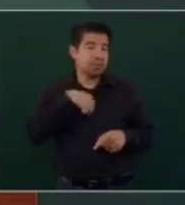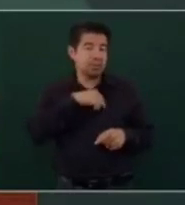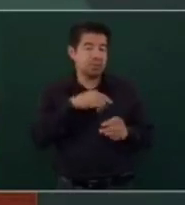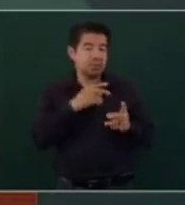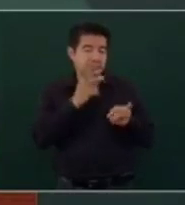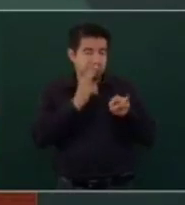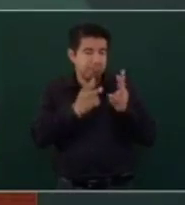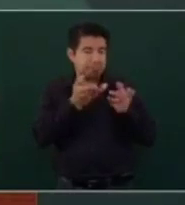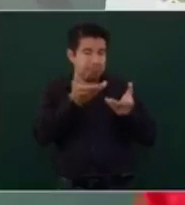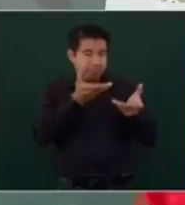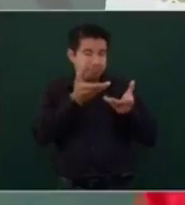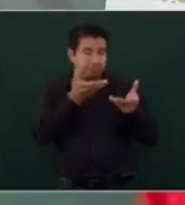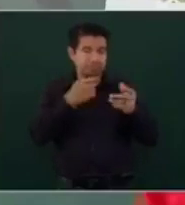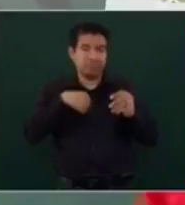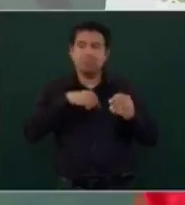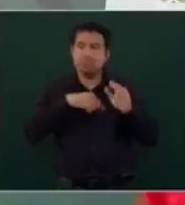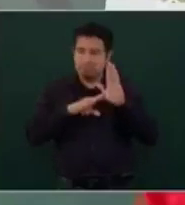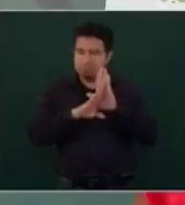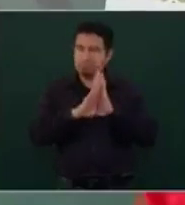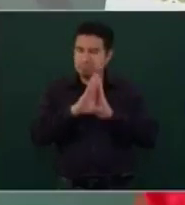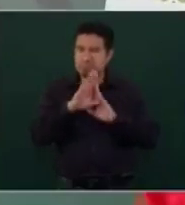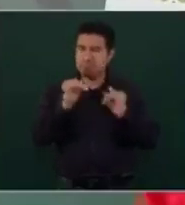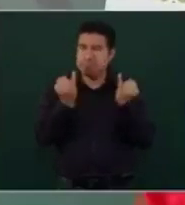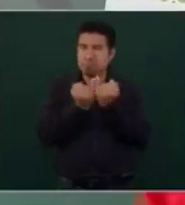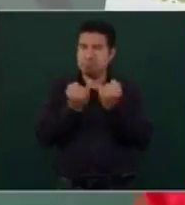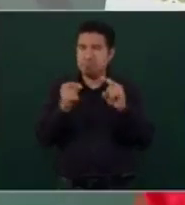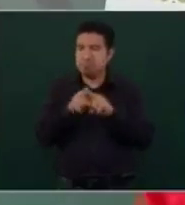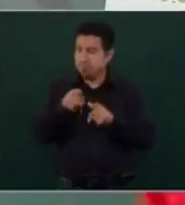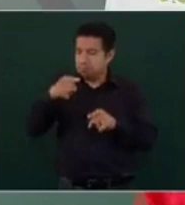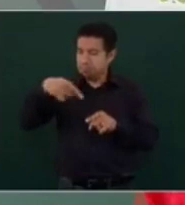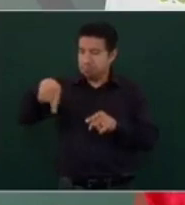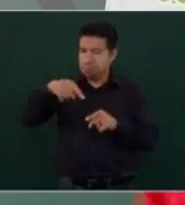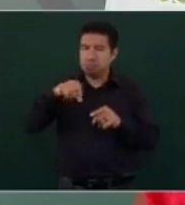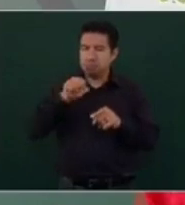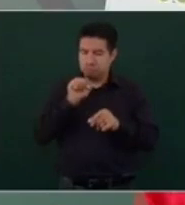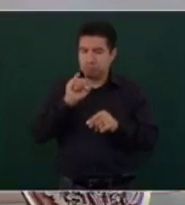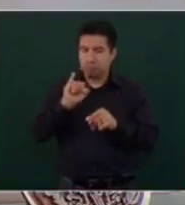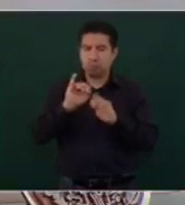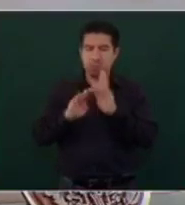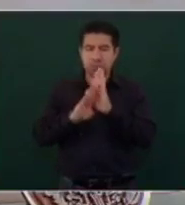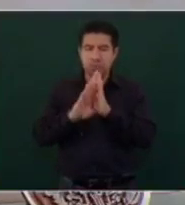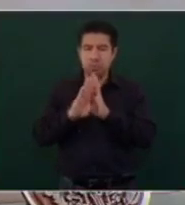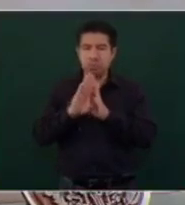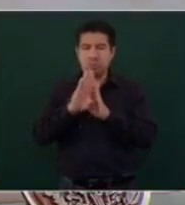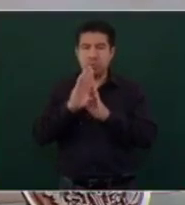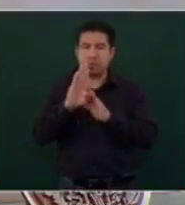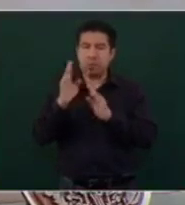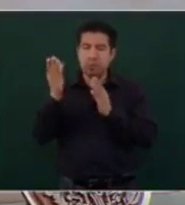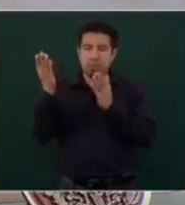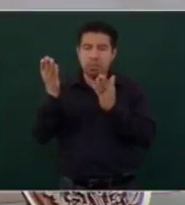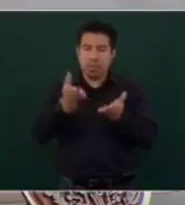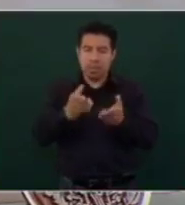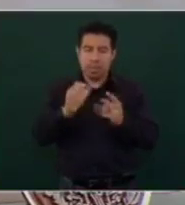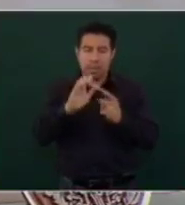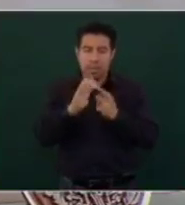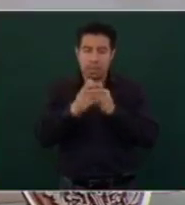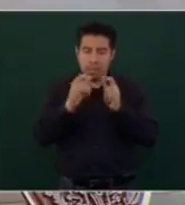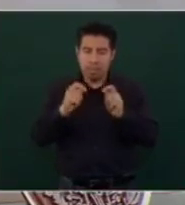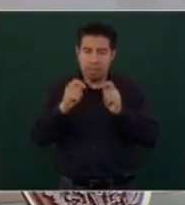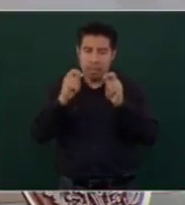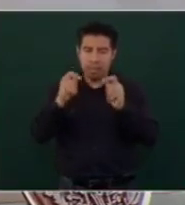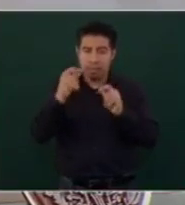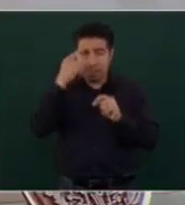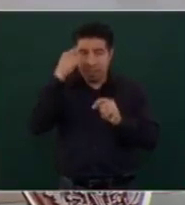hemos avanzado. Ellos también aceptan que a partir de que vino la Comisión Nacional